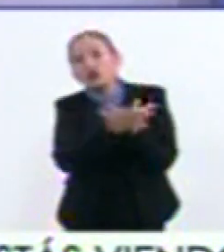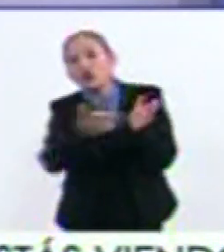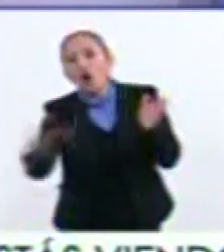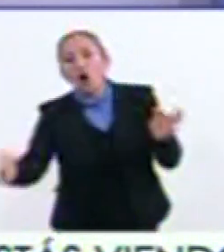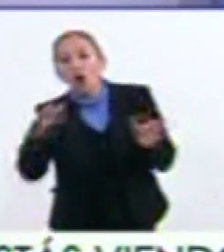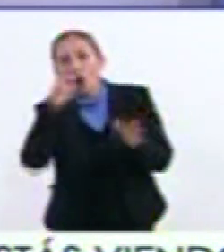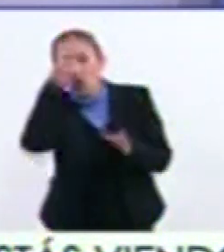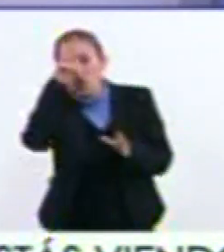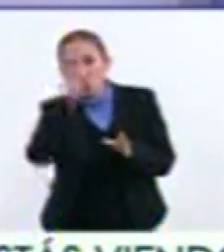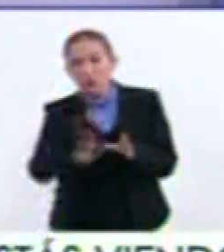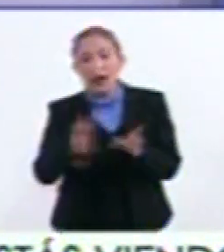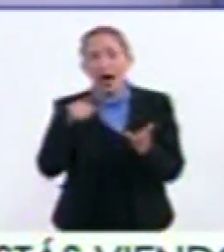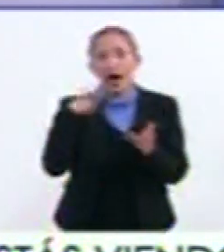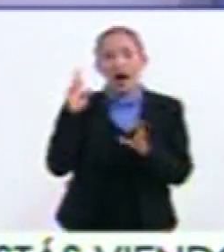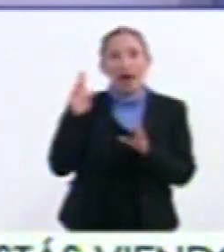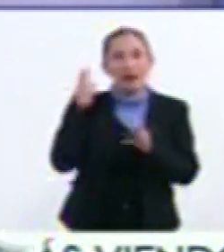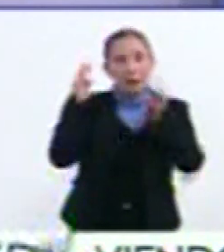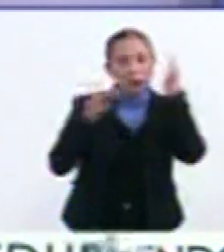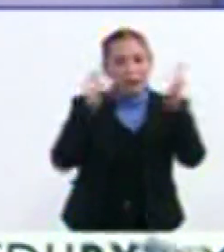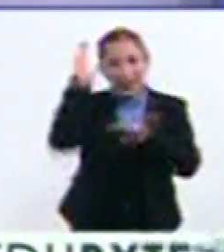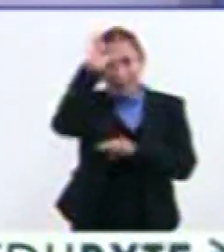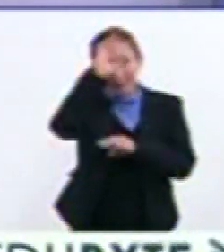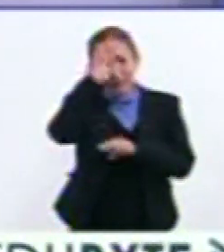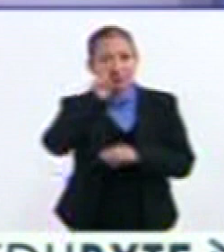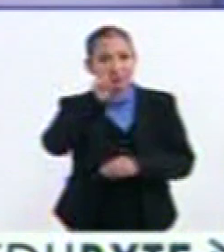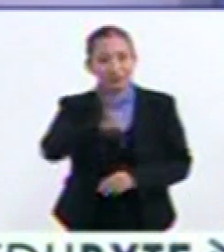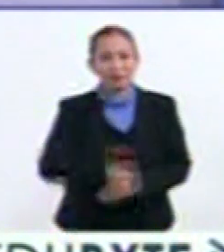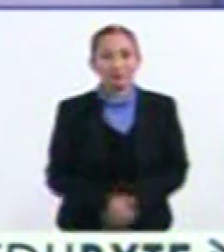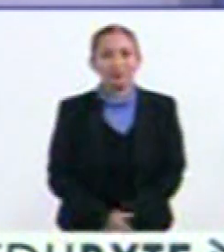el Universo Museo de la Ciencia